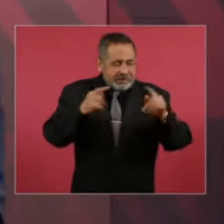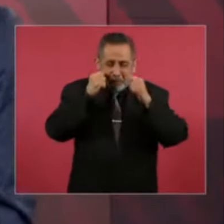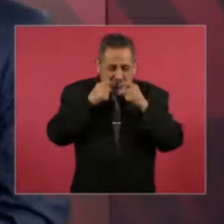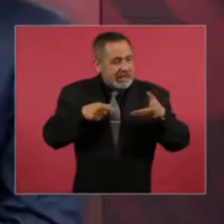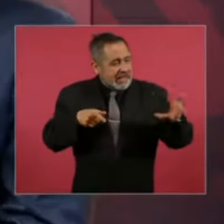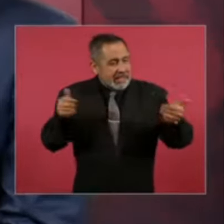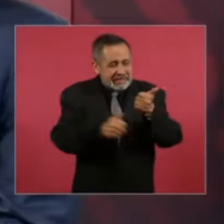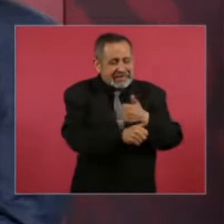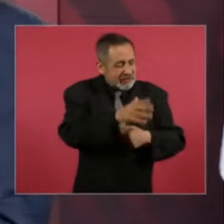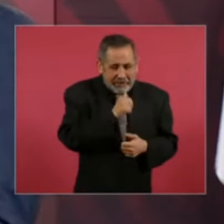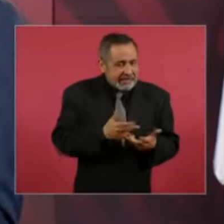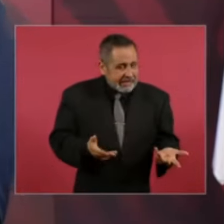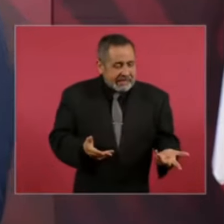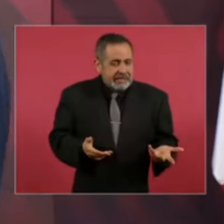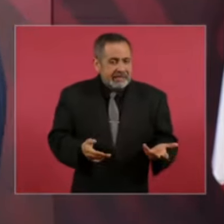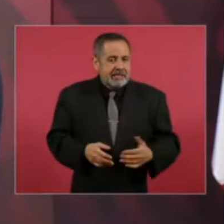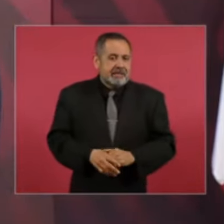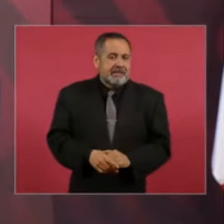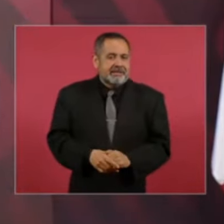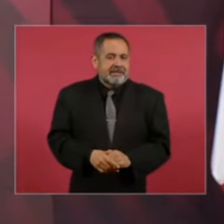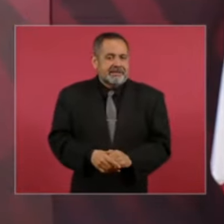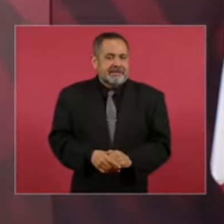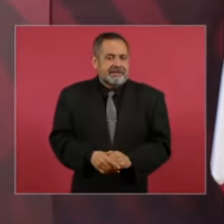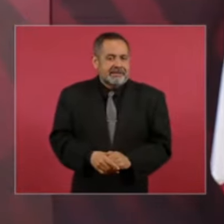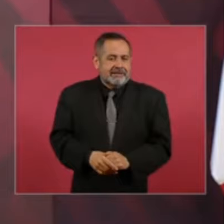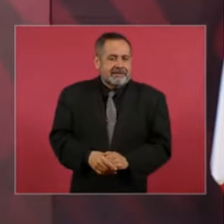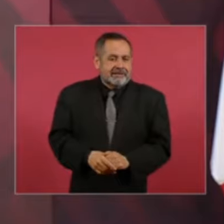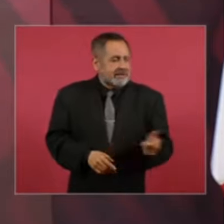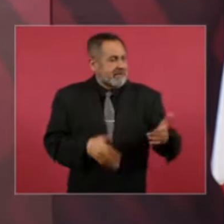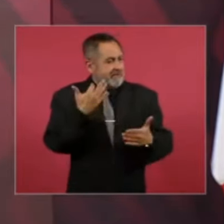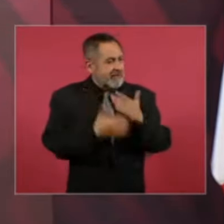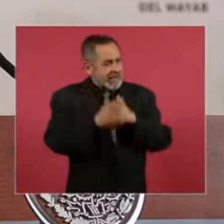o sea este es una falta de respeto